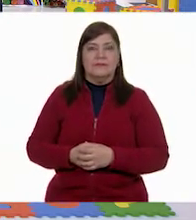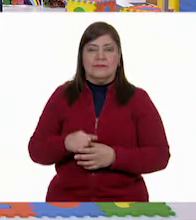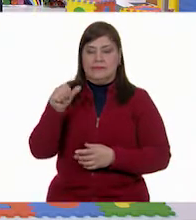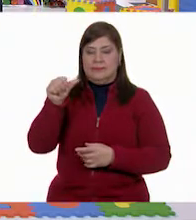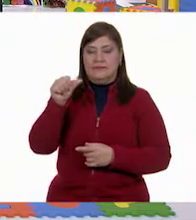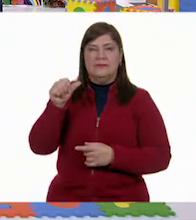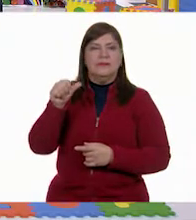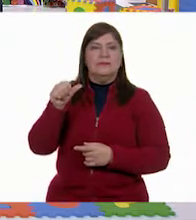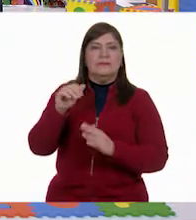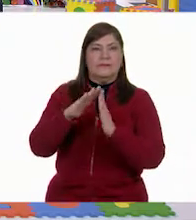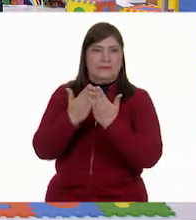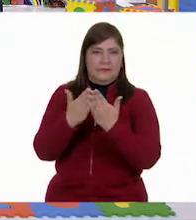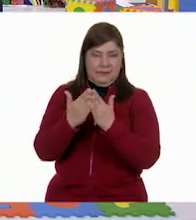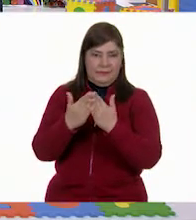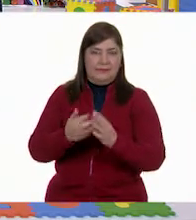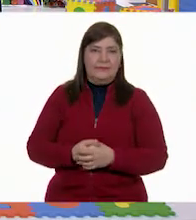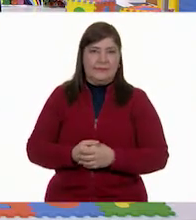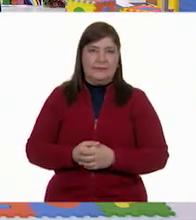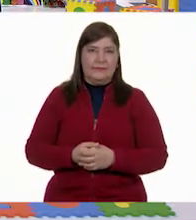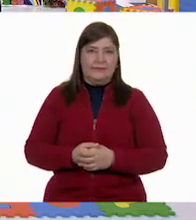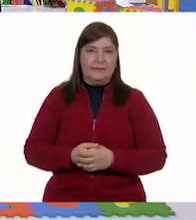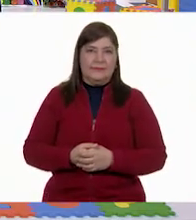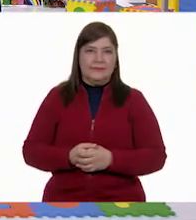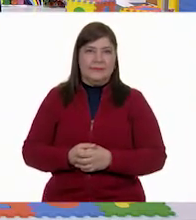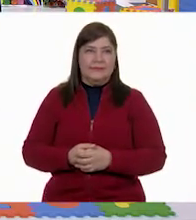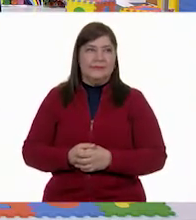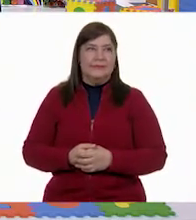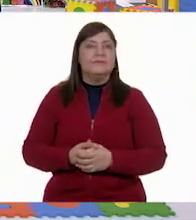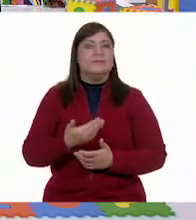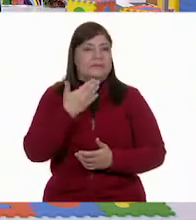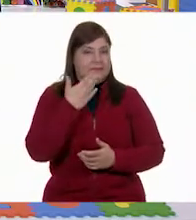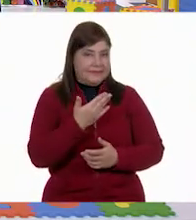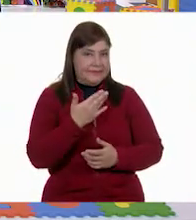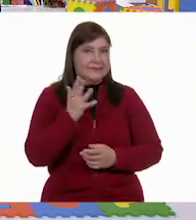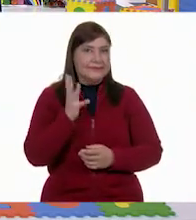Libros. Libros. Muy bien. Ya tenemos.